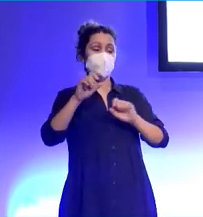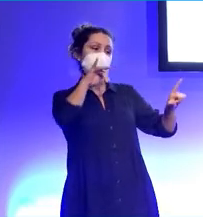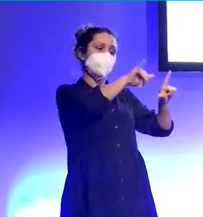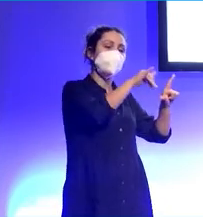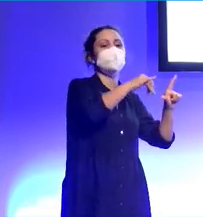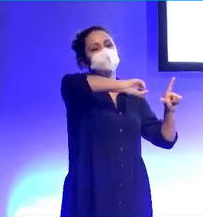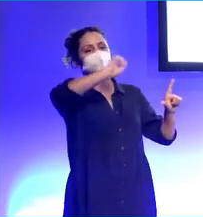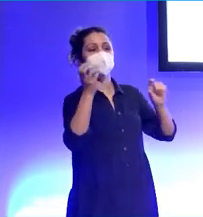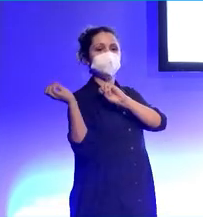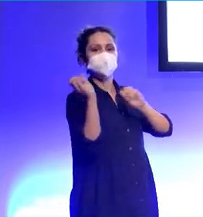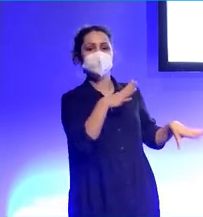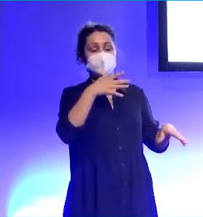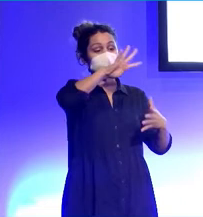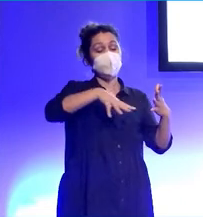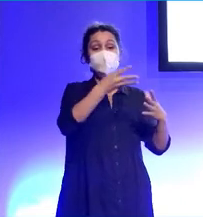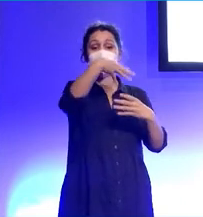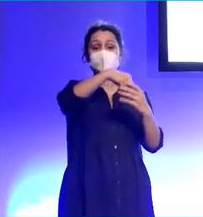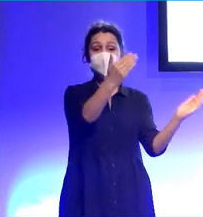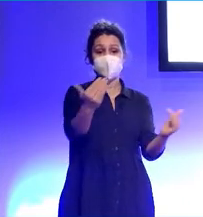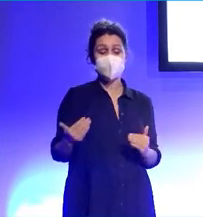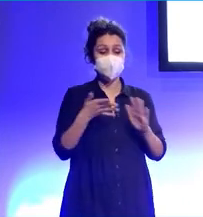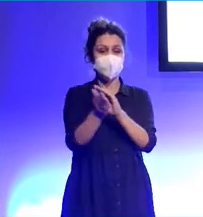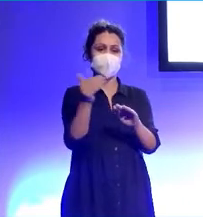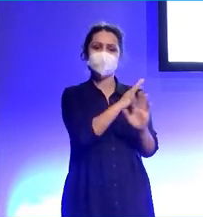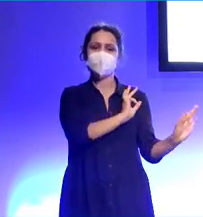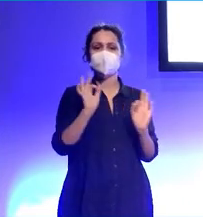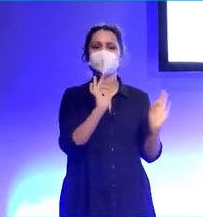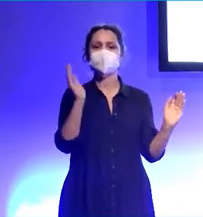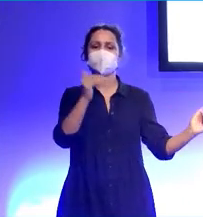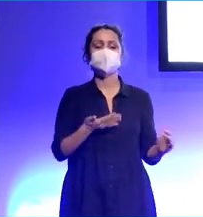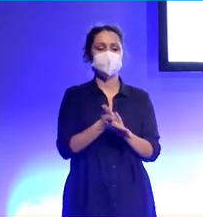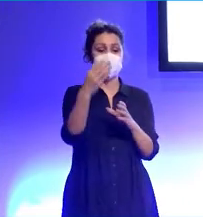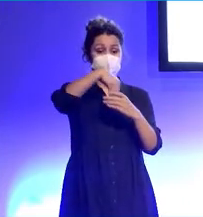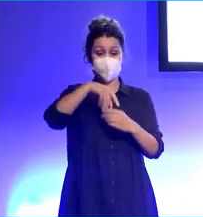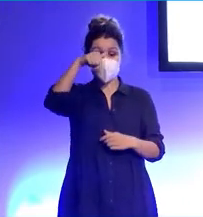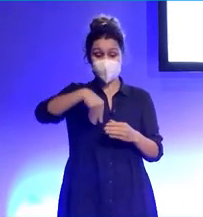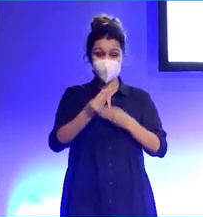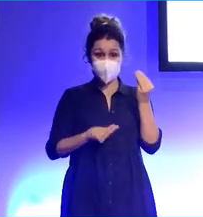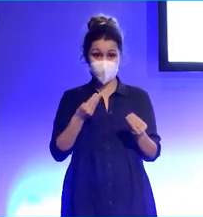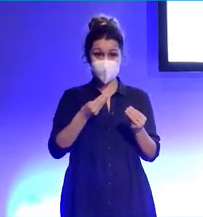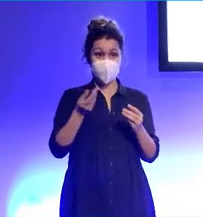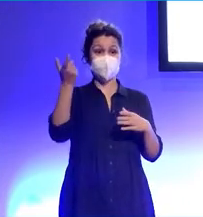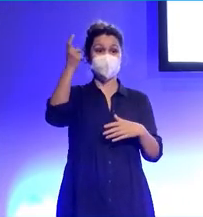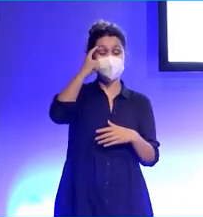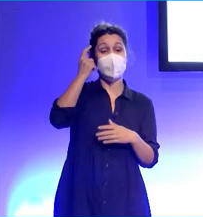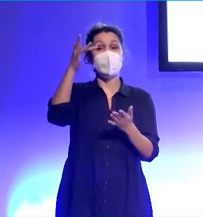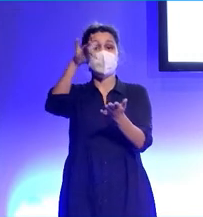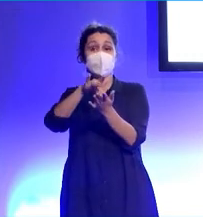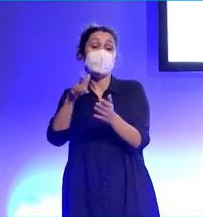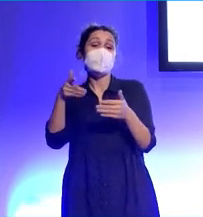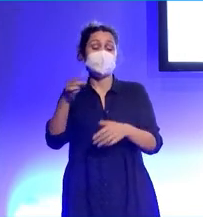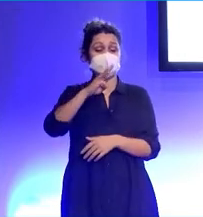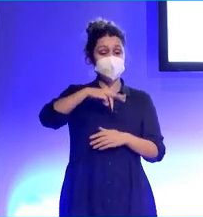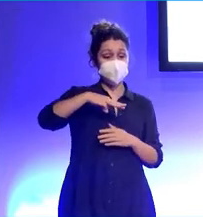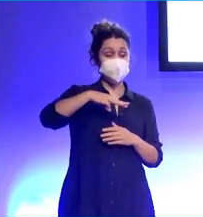lo que sea, es porque no tiene un calendario de contenidos. Es porque no se prepara. ¿Qué contenidos voy a sacar? ¿En qué día? ¿En qué fechas? Dentro de tres